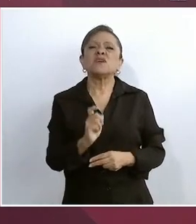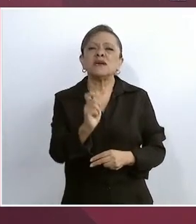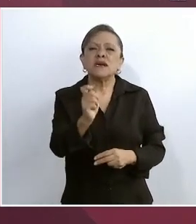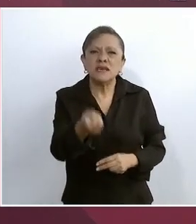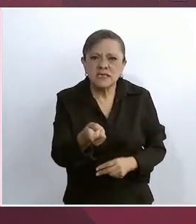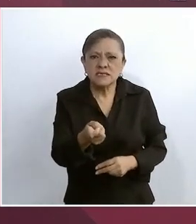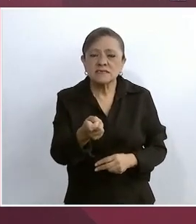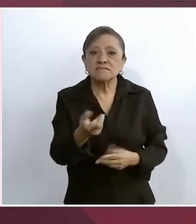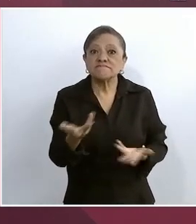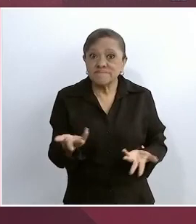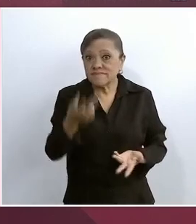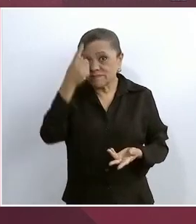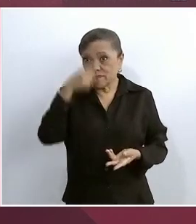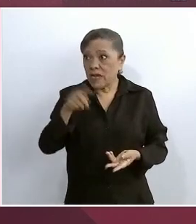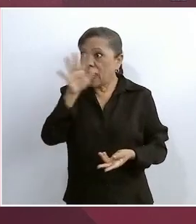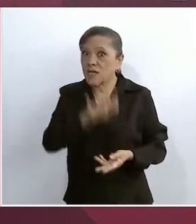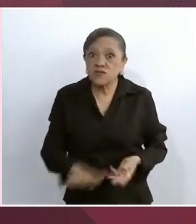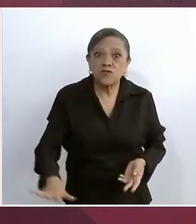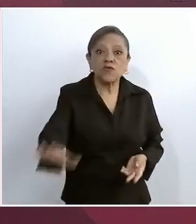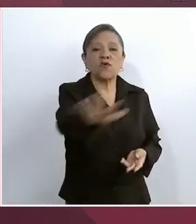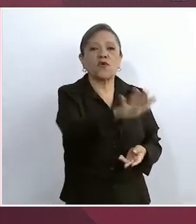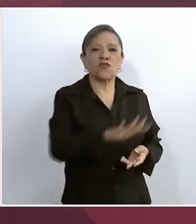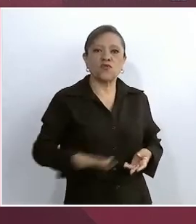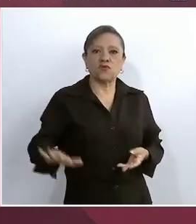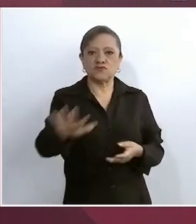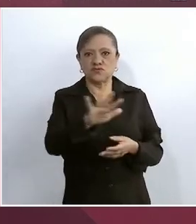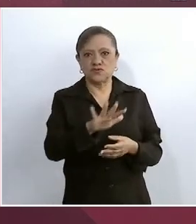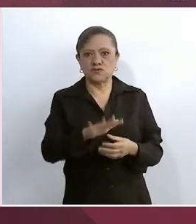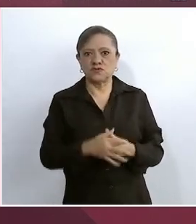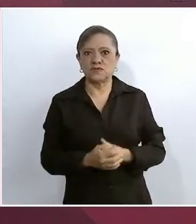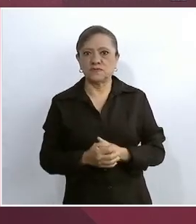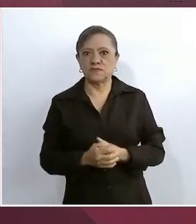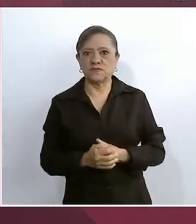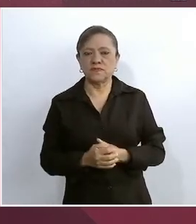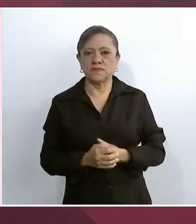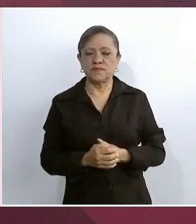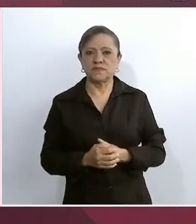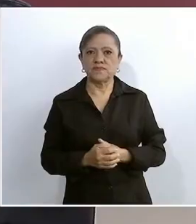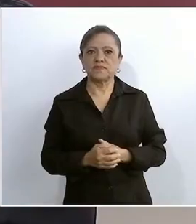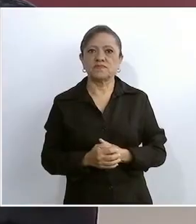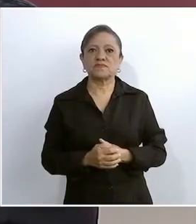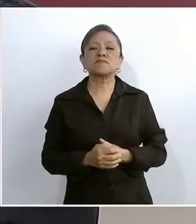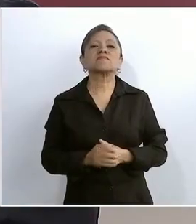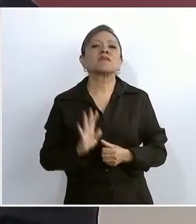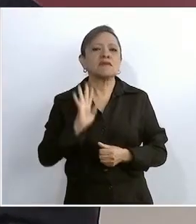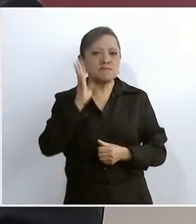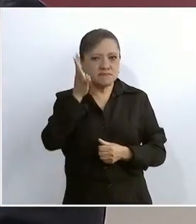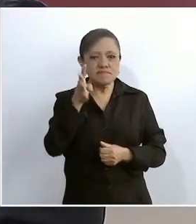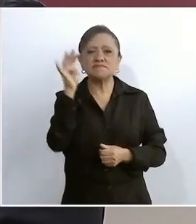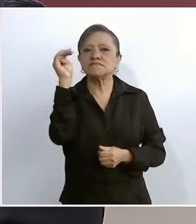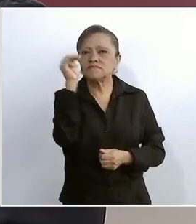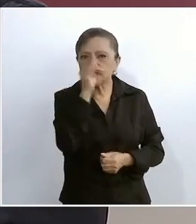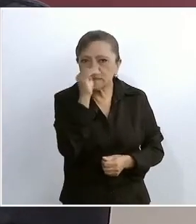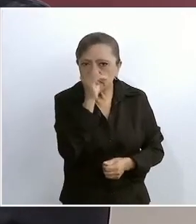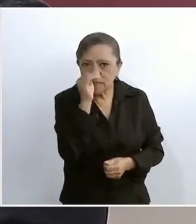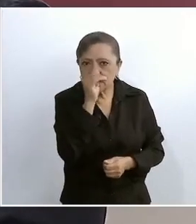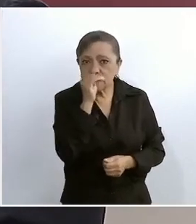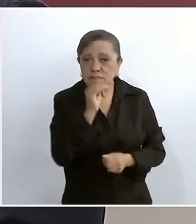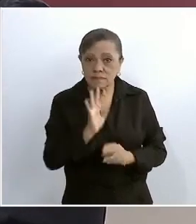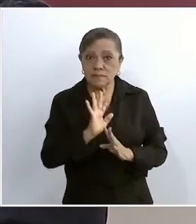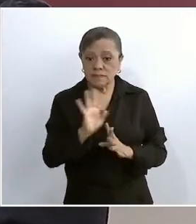para todos? Y de manera gratuita ya empezamos